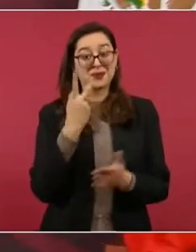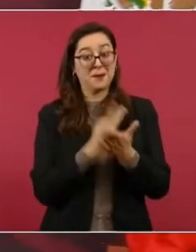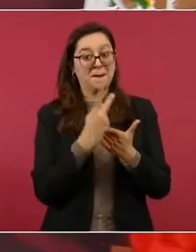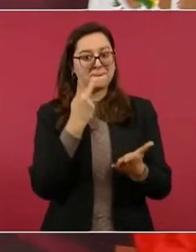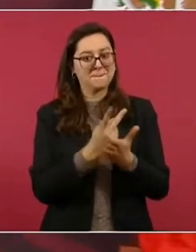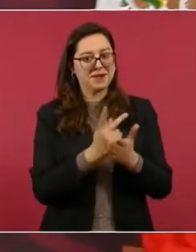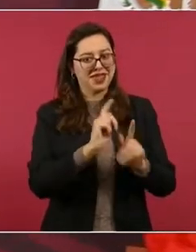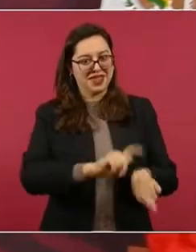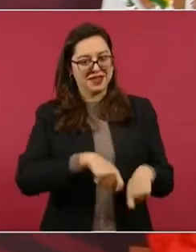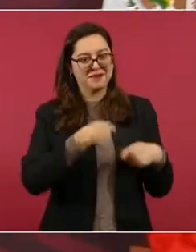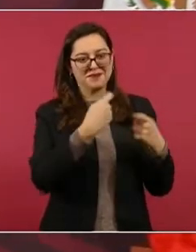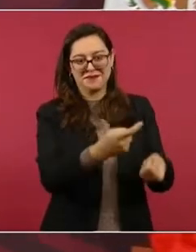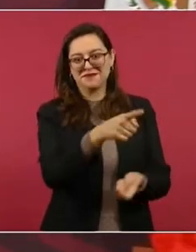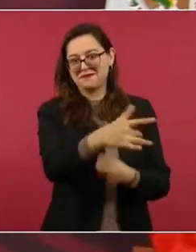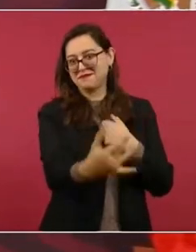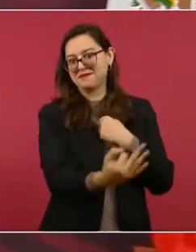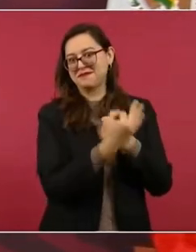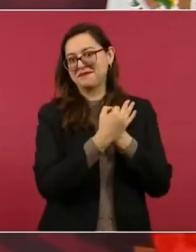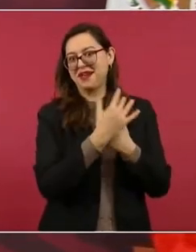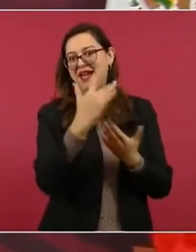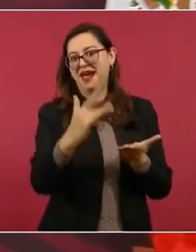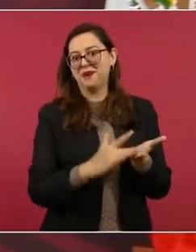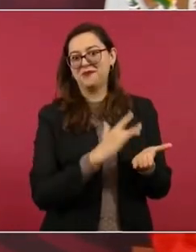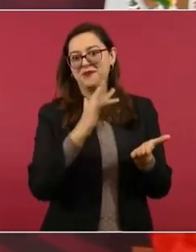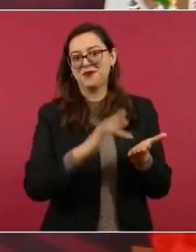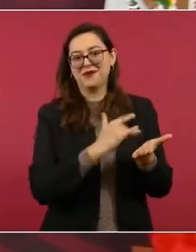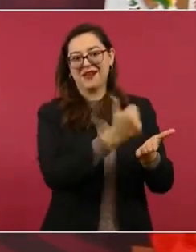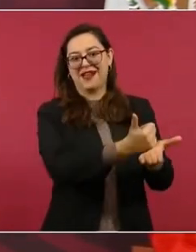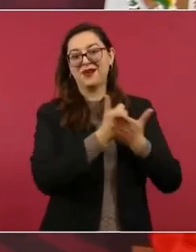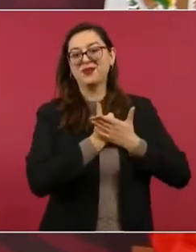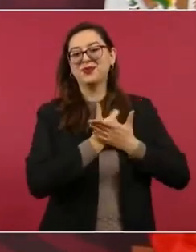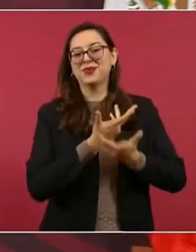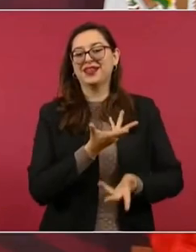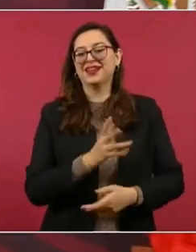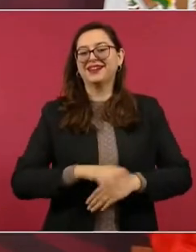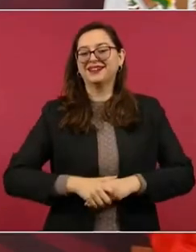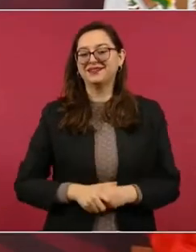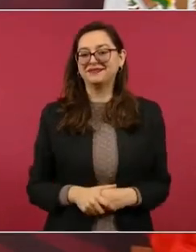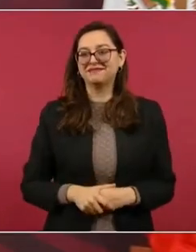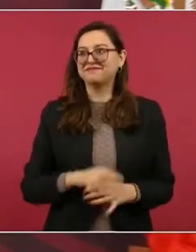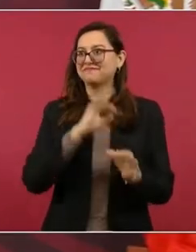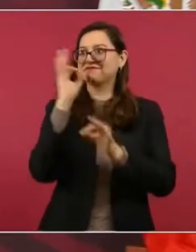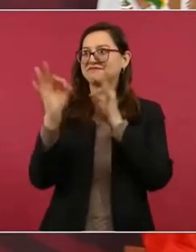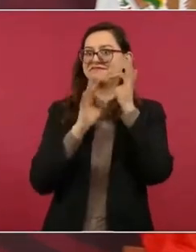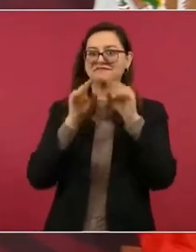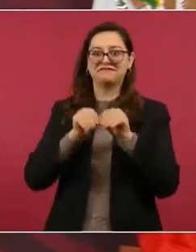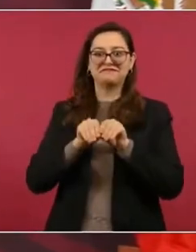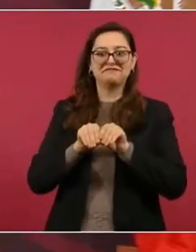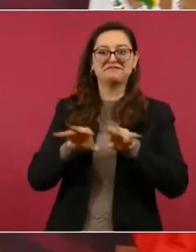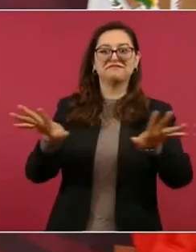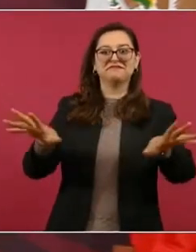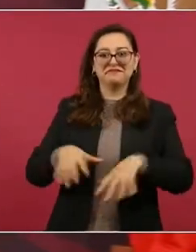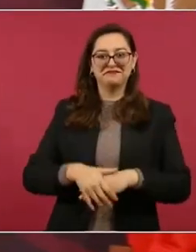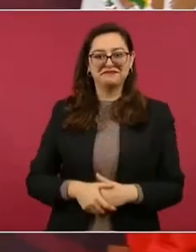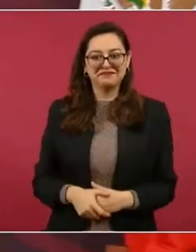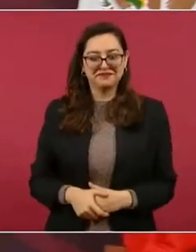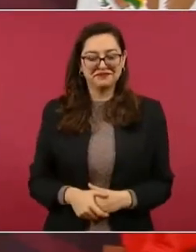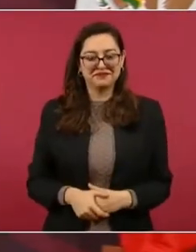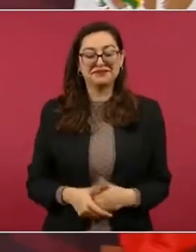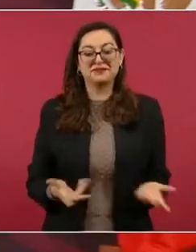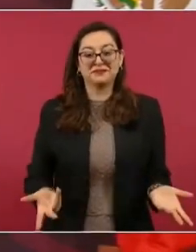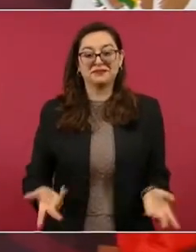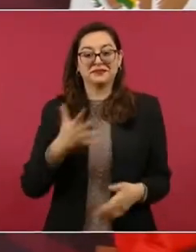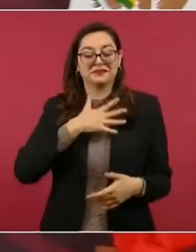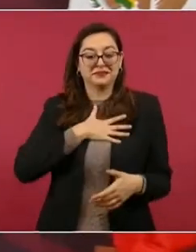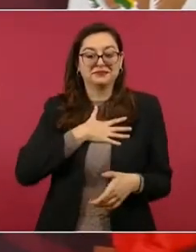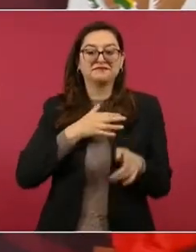Este, porque esta es parte de mi trabajo. Imagínense, ir haciendo conciencia.